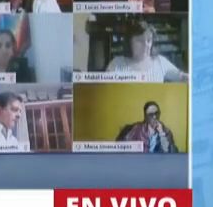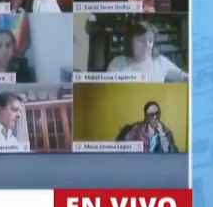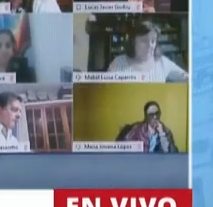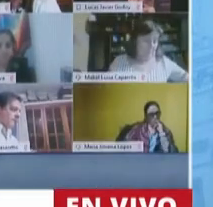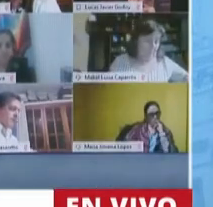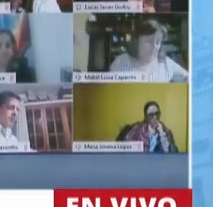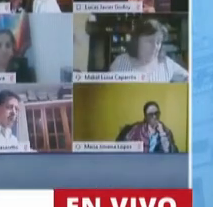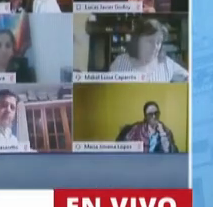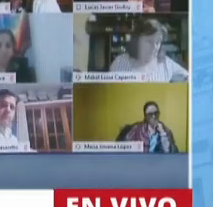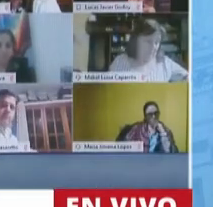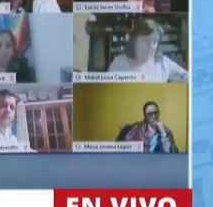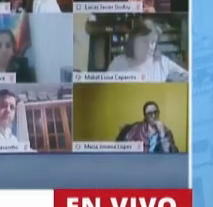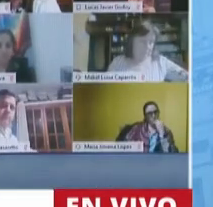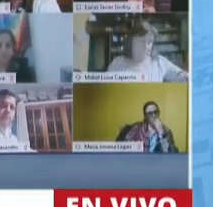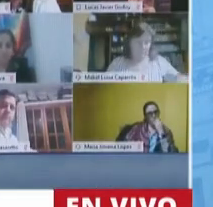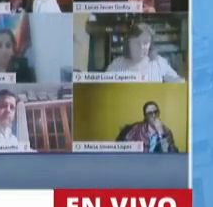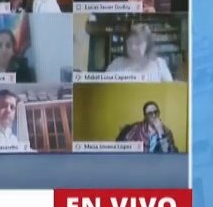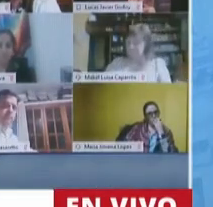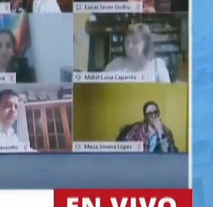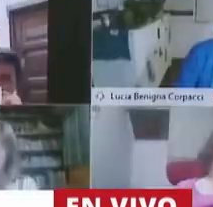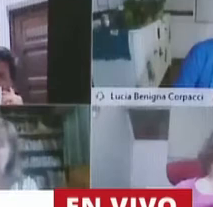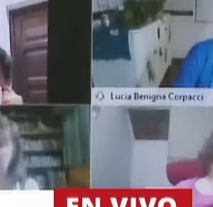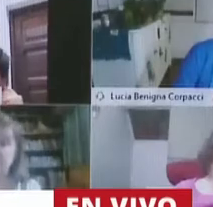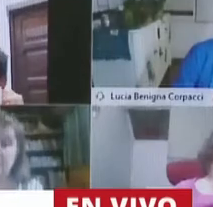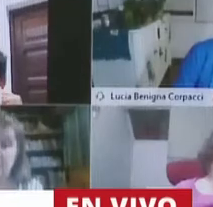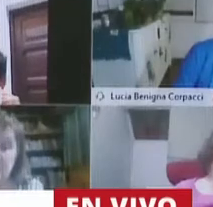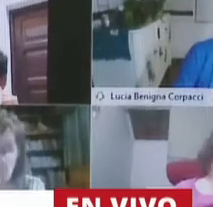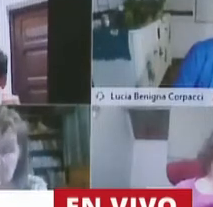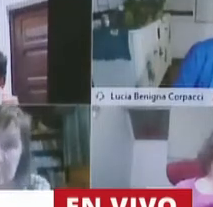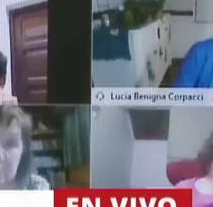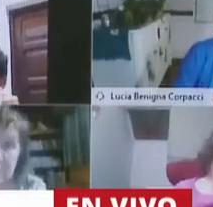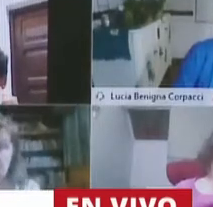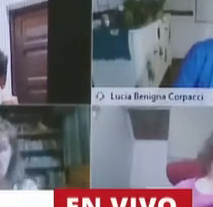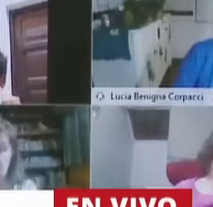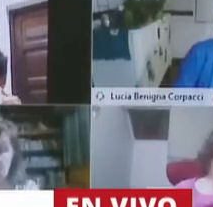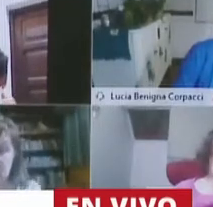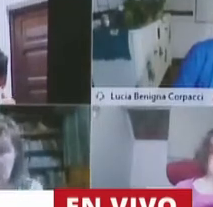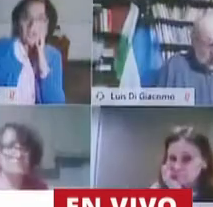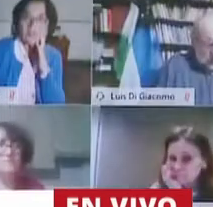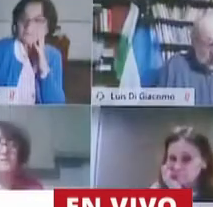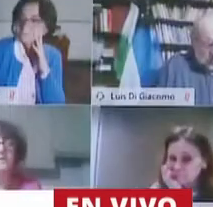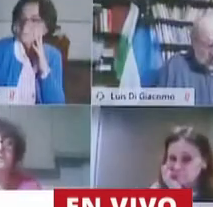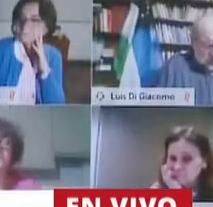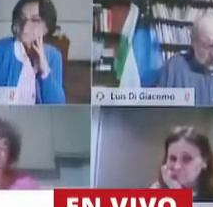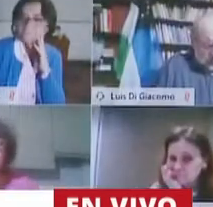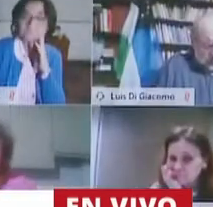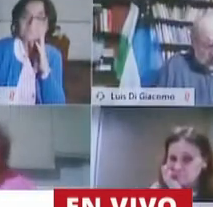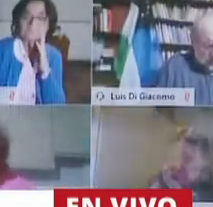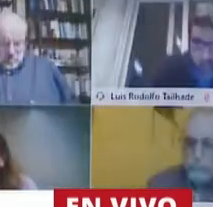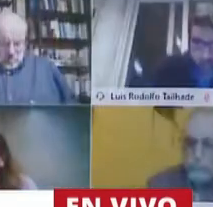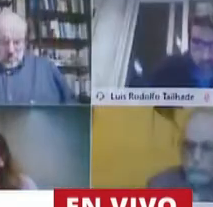Gracias, Presidente. Es la 1 y 22 de la madrugada, es decir,